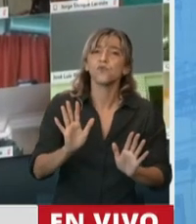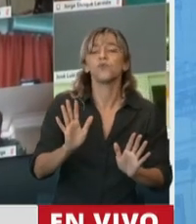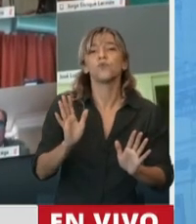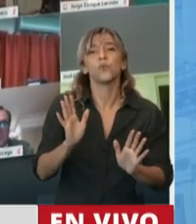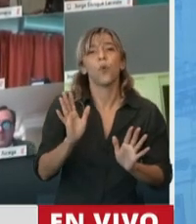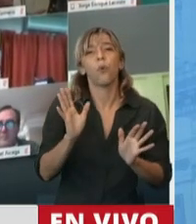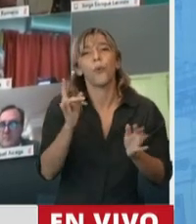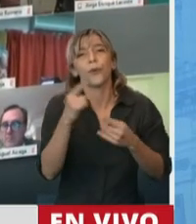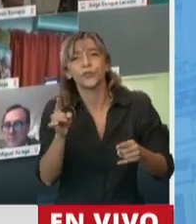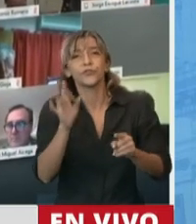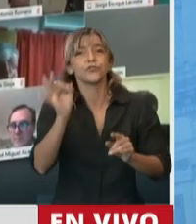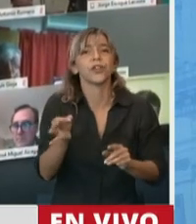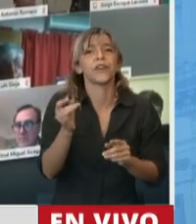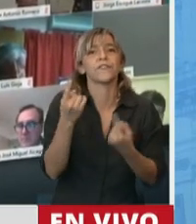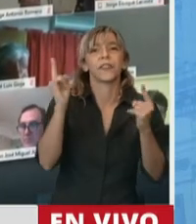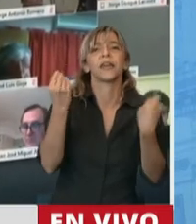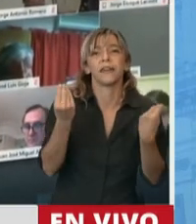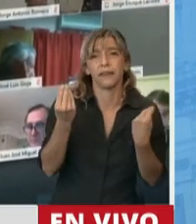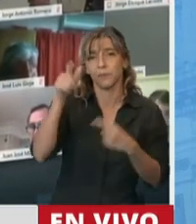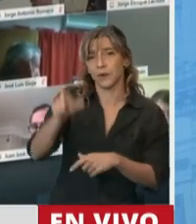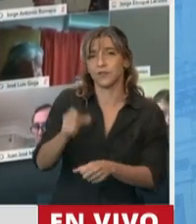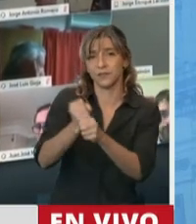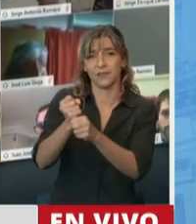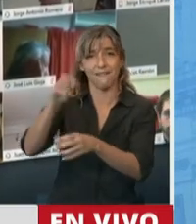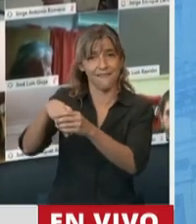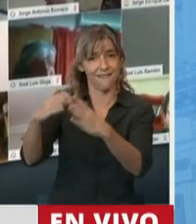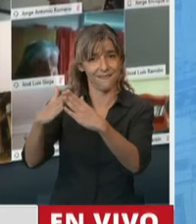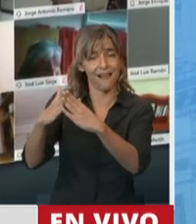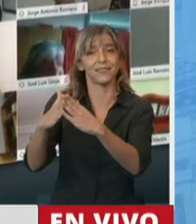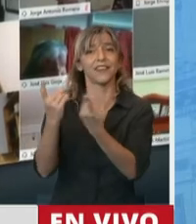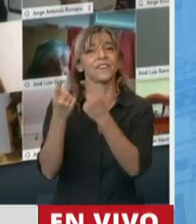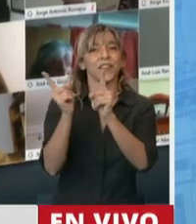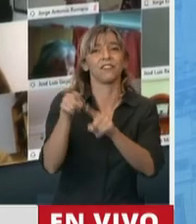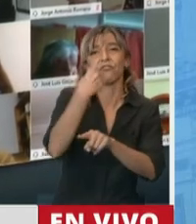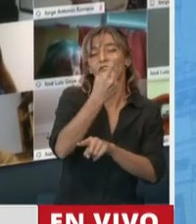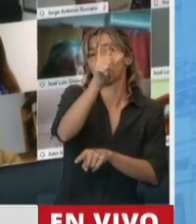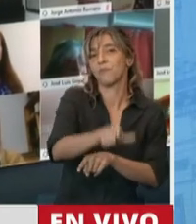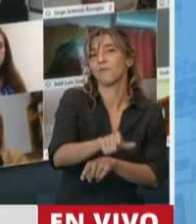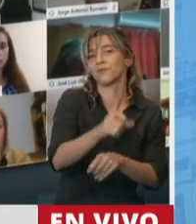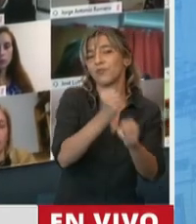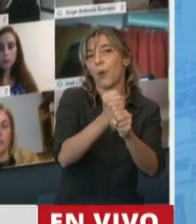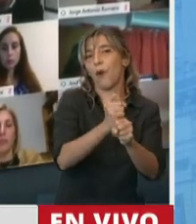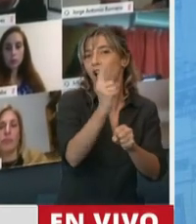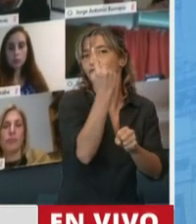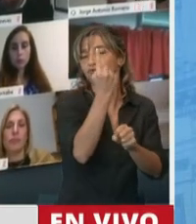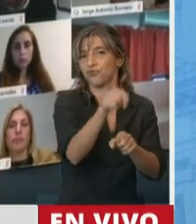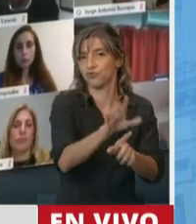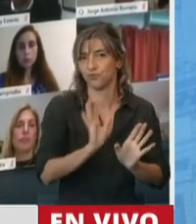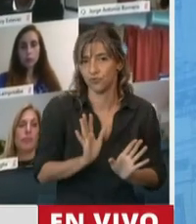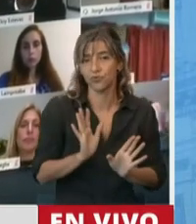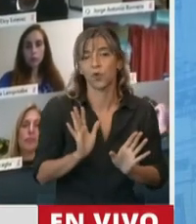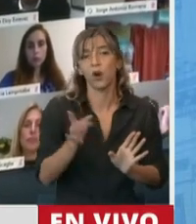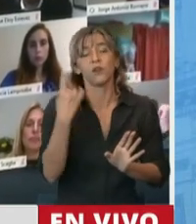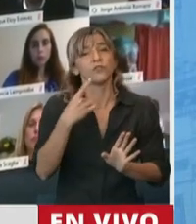teletrabajador y el trabajador independiente, por ejemplo. Y en esta materia tenemos, sin ninguna duda, una cuestión pendiente de fondo, que es